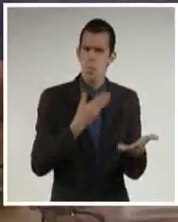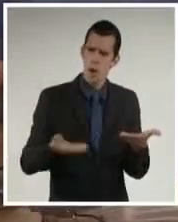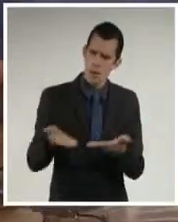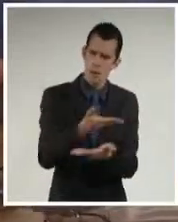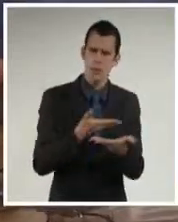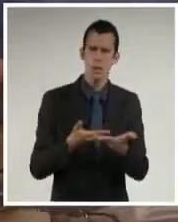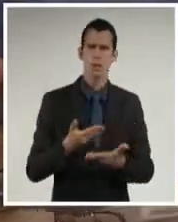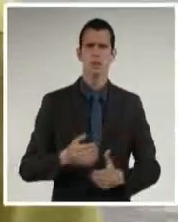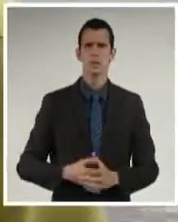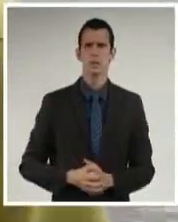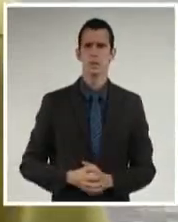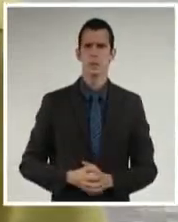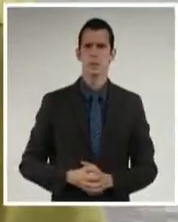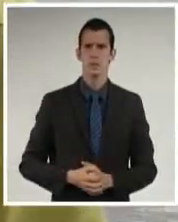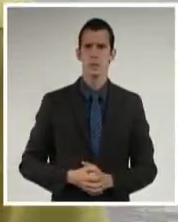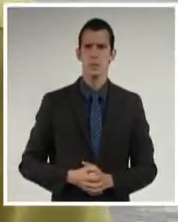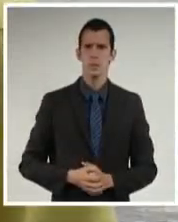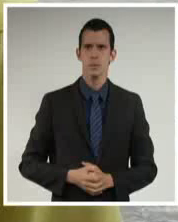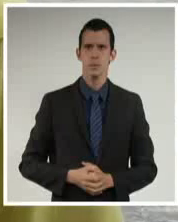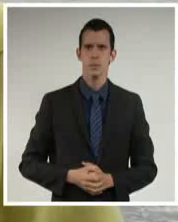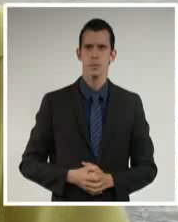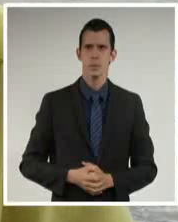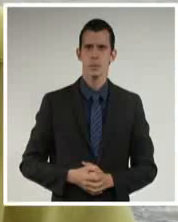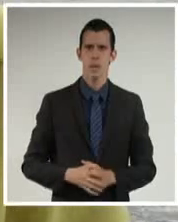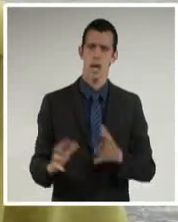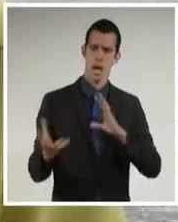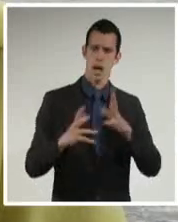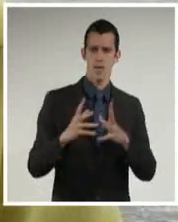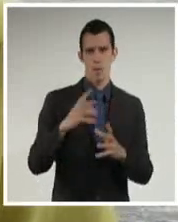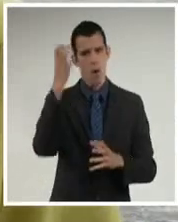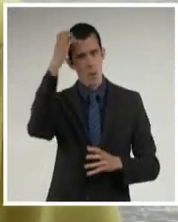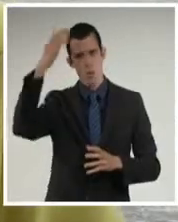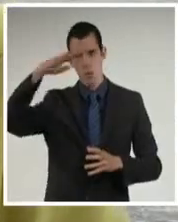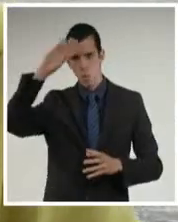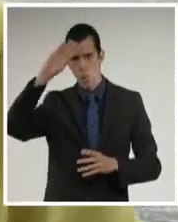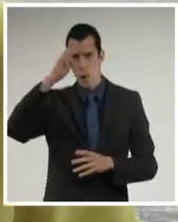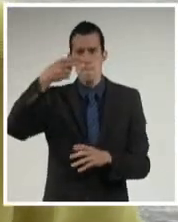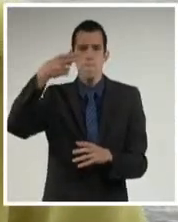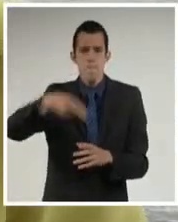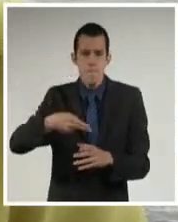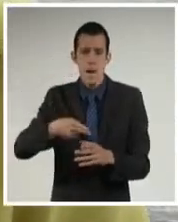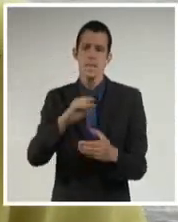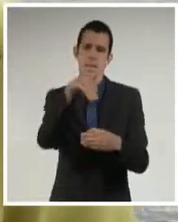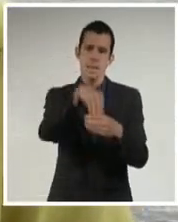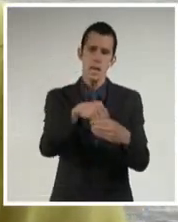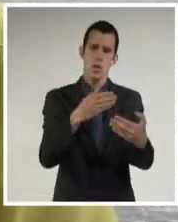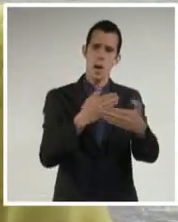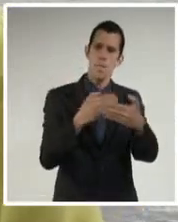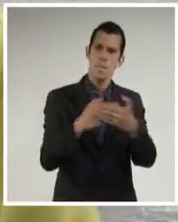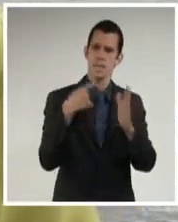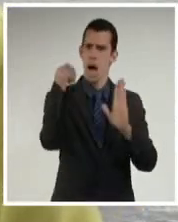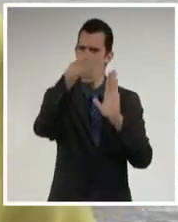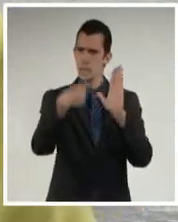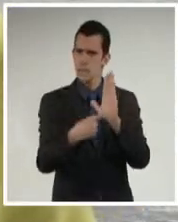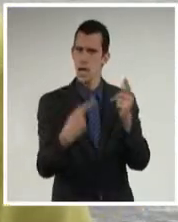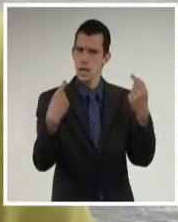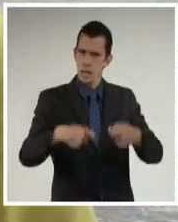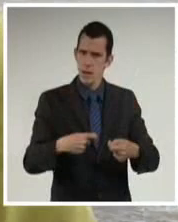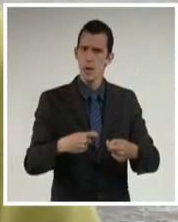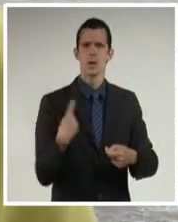Las decisiones colectivas, inteligentes que toma el Consejo de Dirección buscando los nuevos mercados y las nuevas